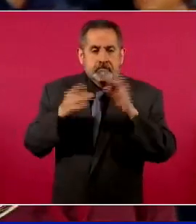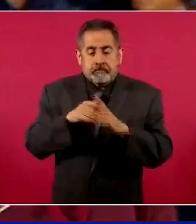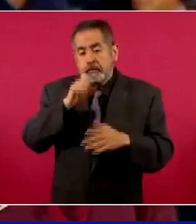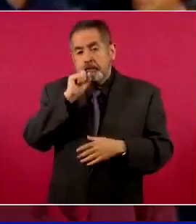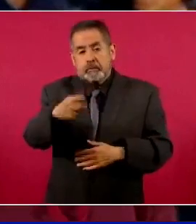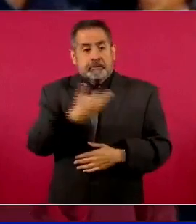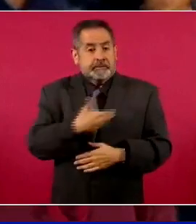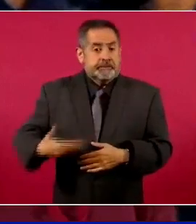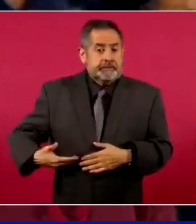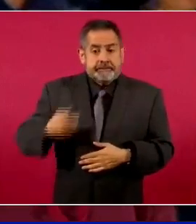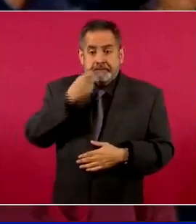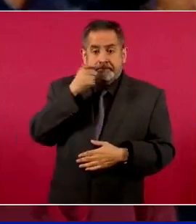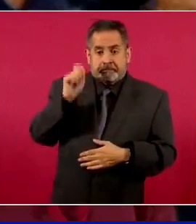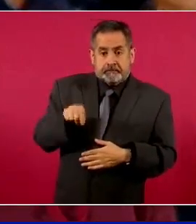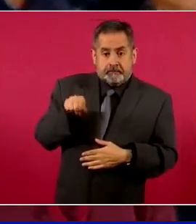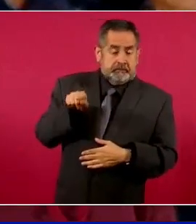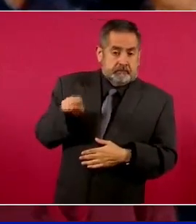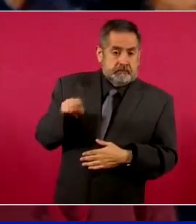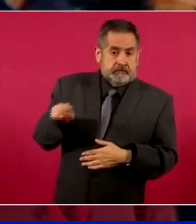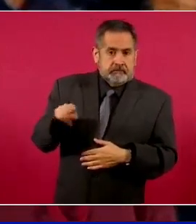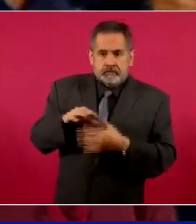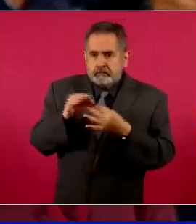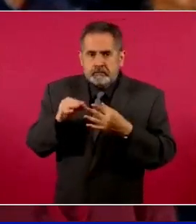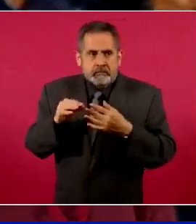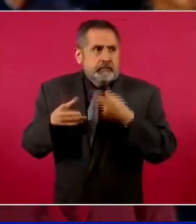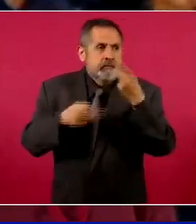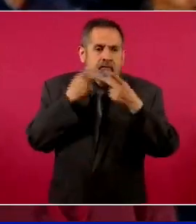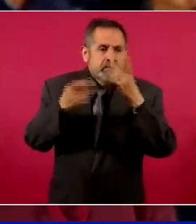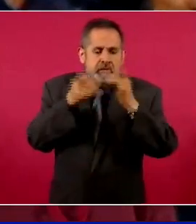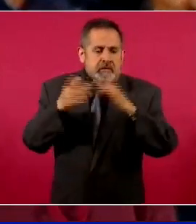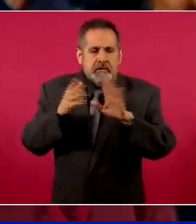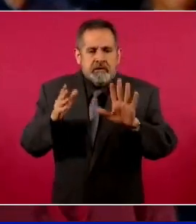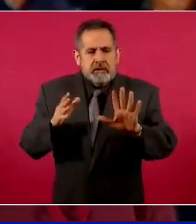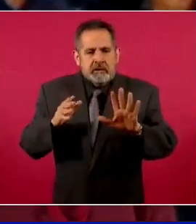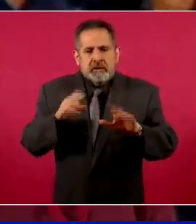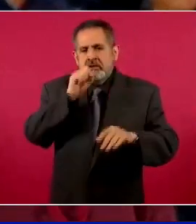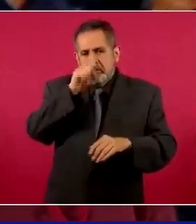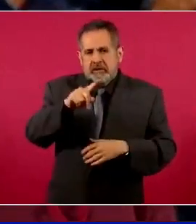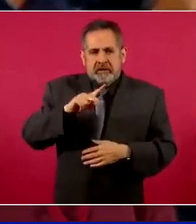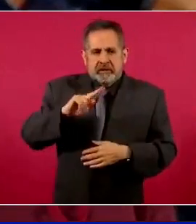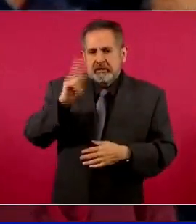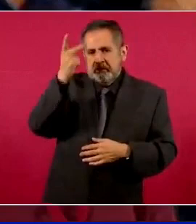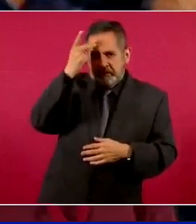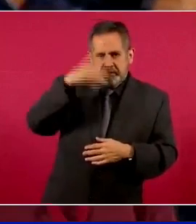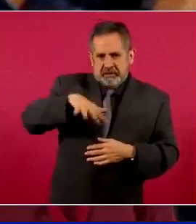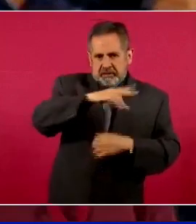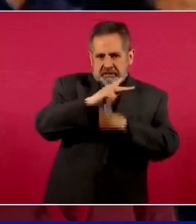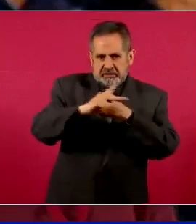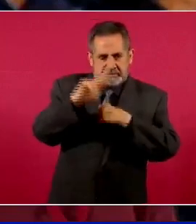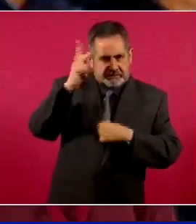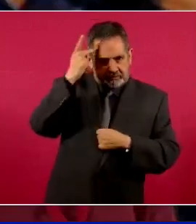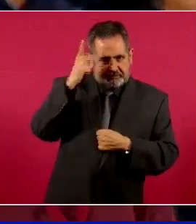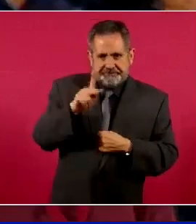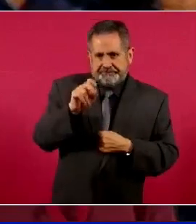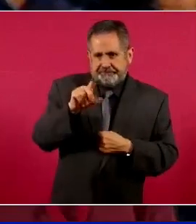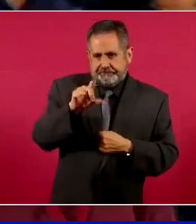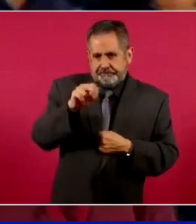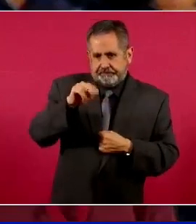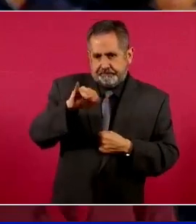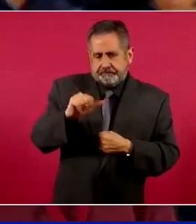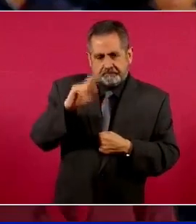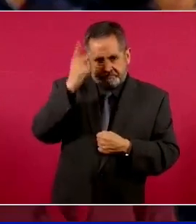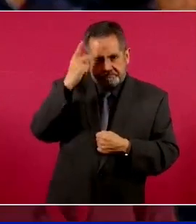presidente de Ucrania, Volodymyr Zelensky, y medios en Polonia justamente, porque no se ha